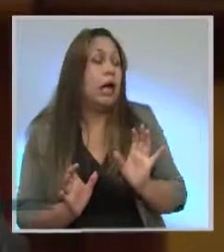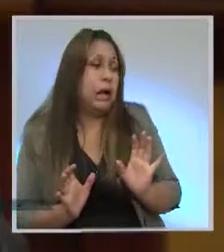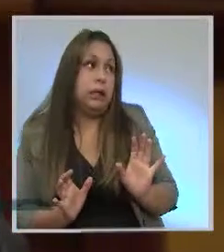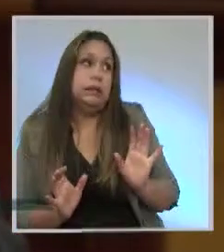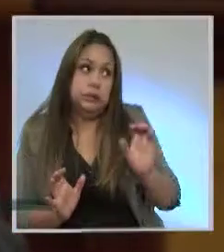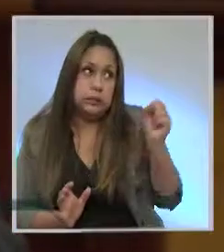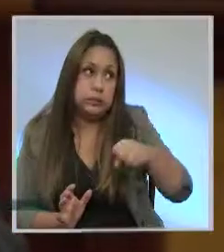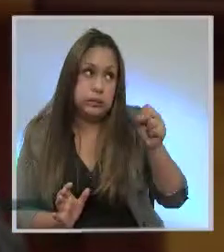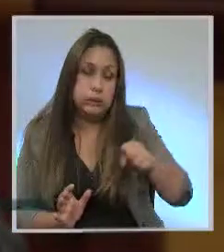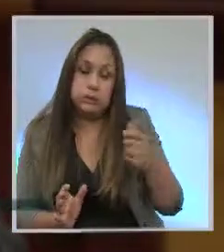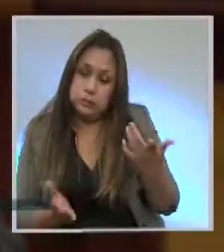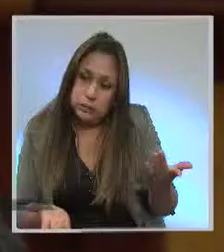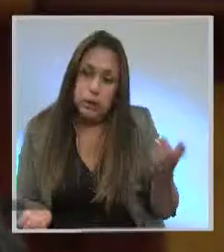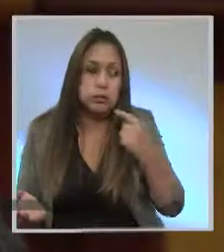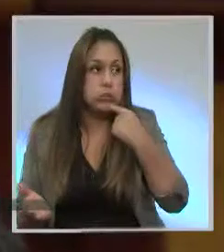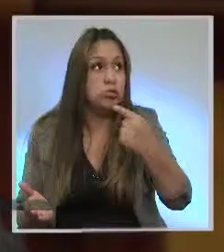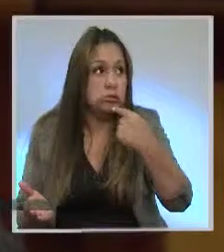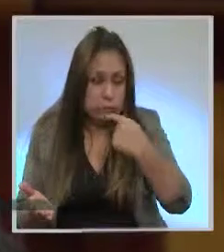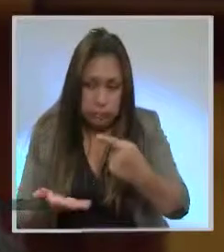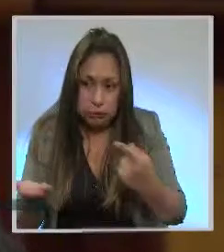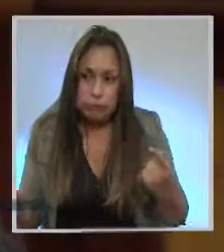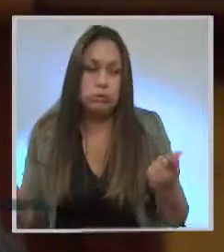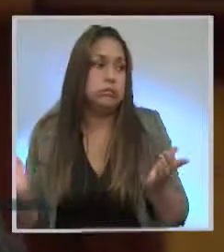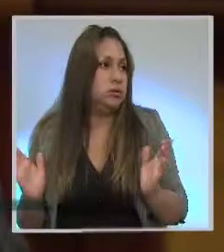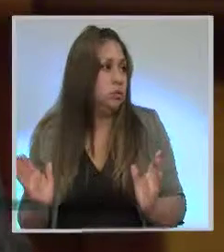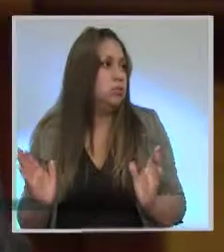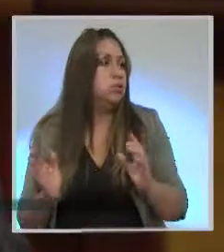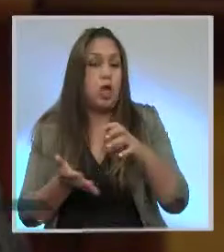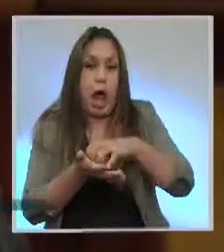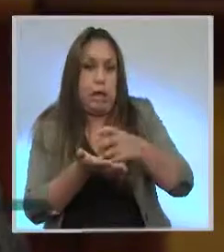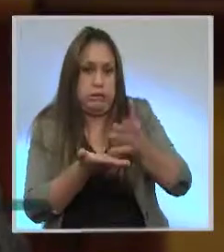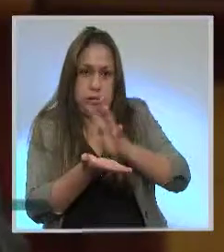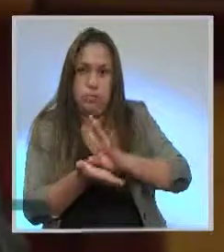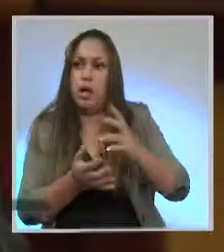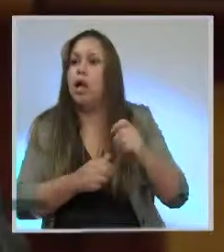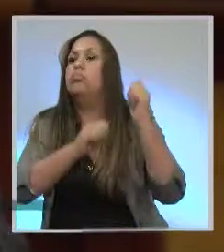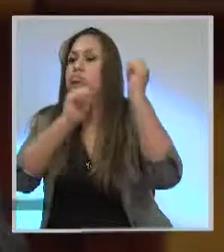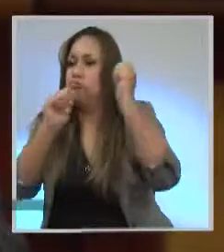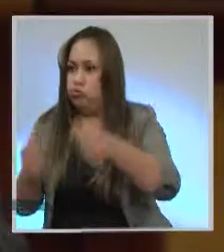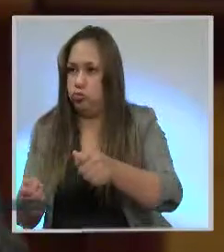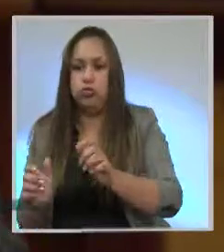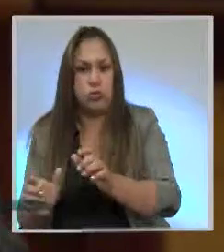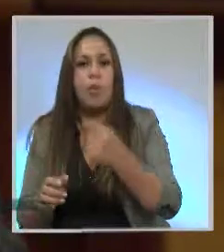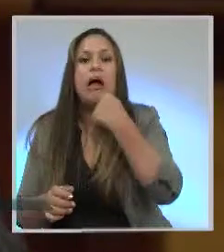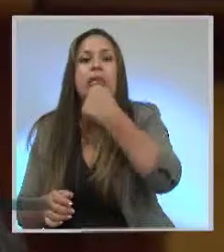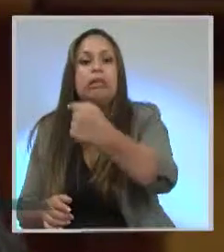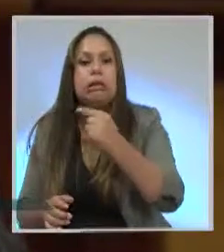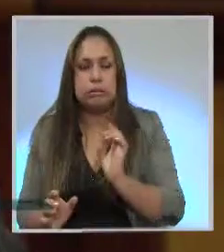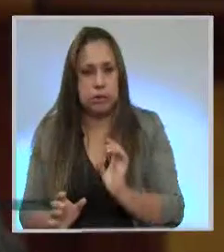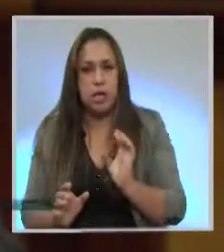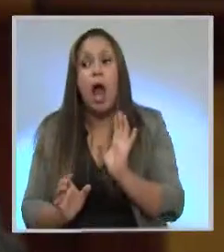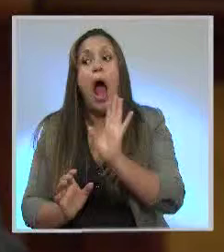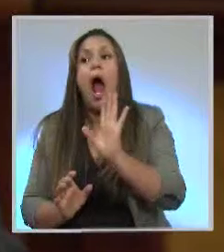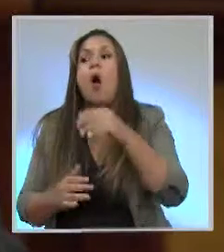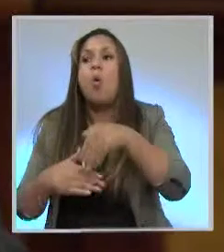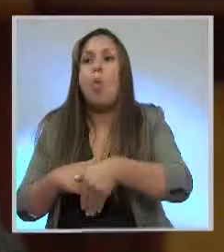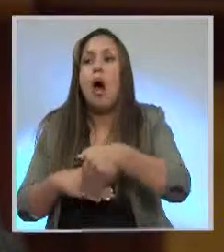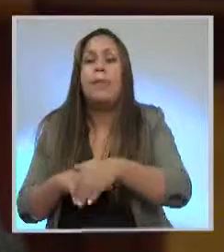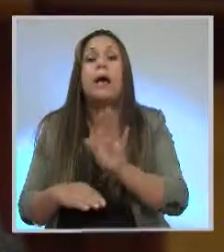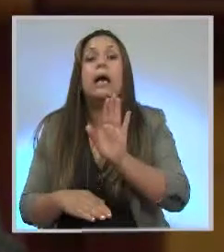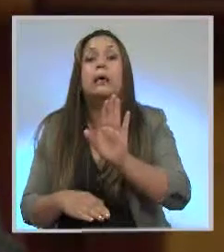está en los documentos que envió a la Asamblea Nacional. Y realmente causa sorpresa, y eso también es otro